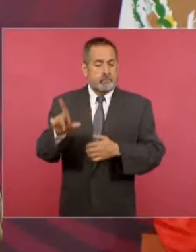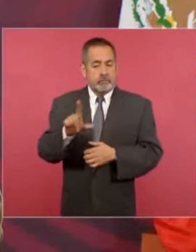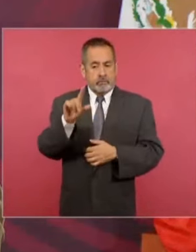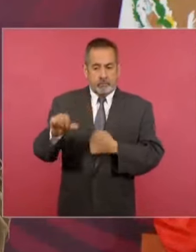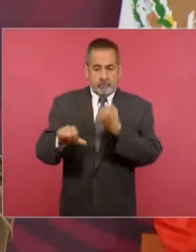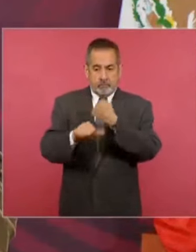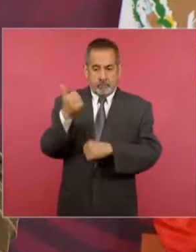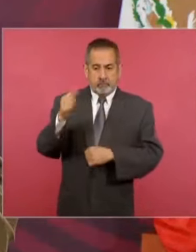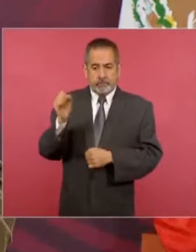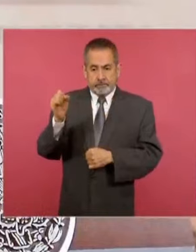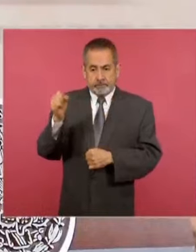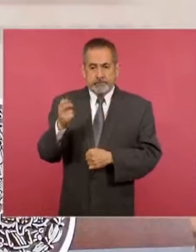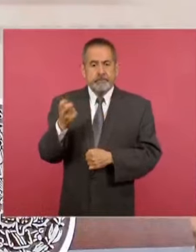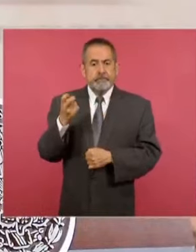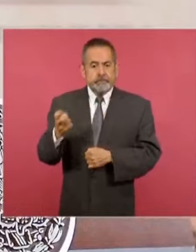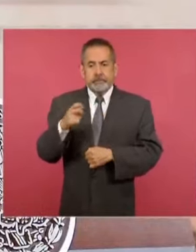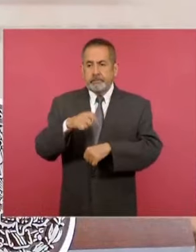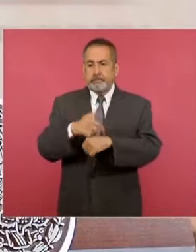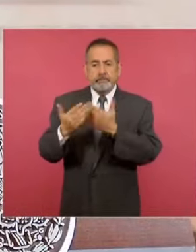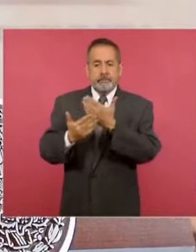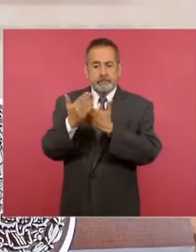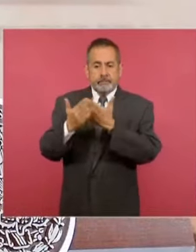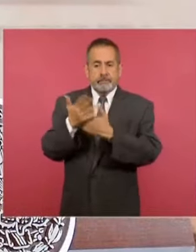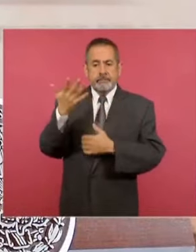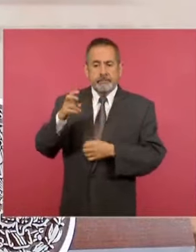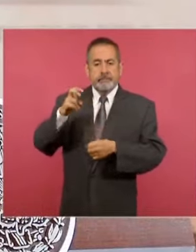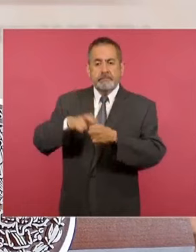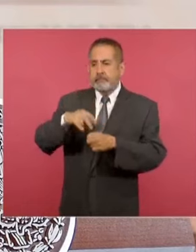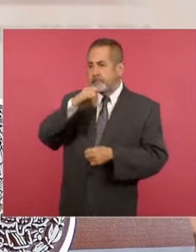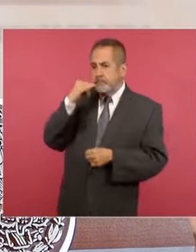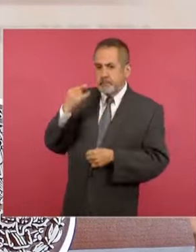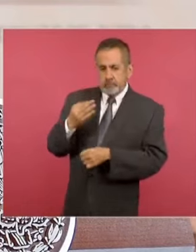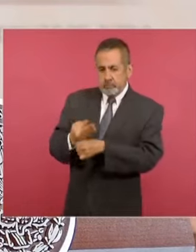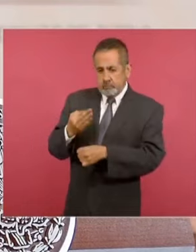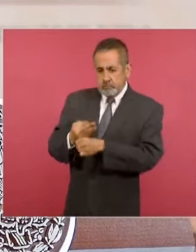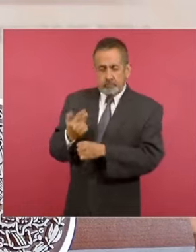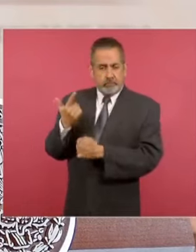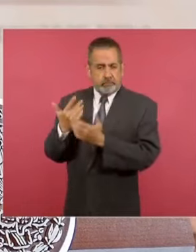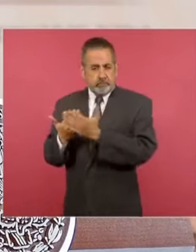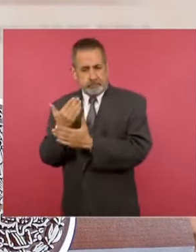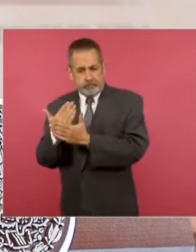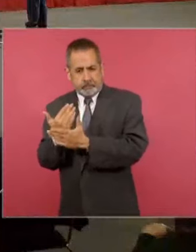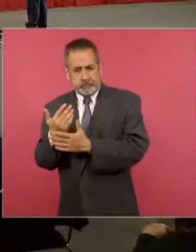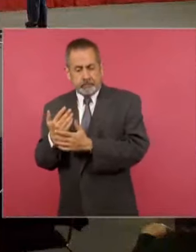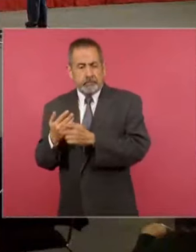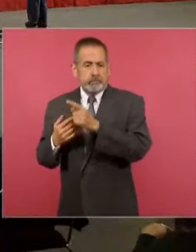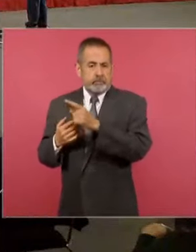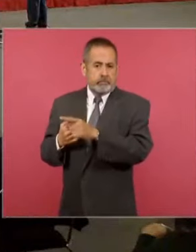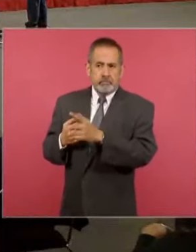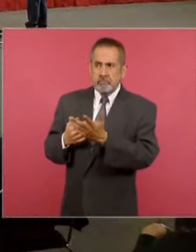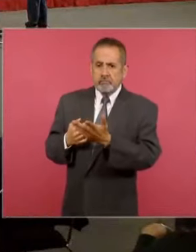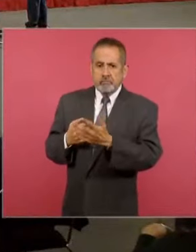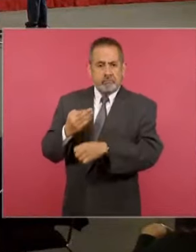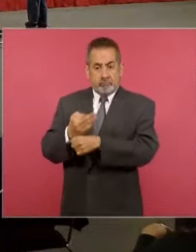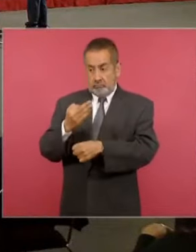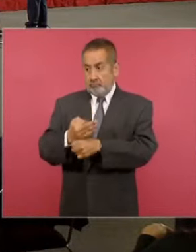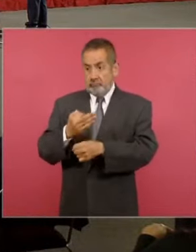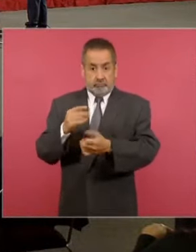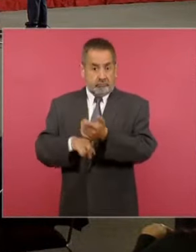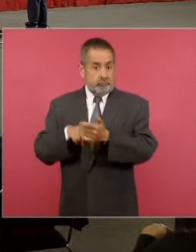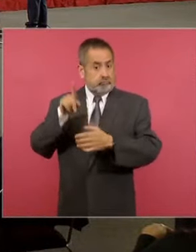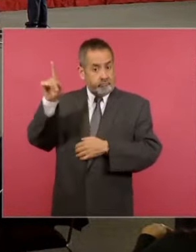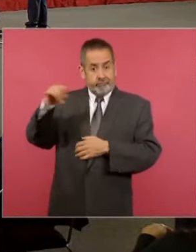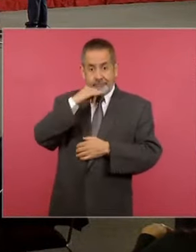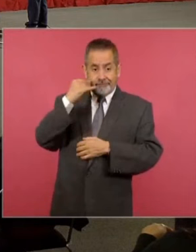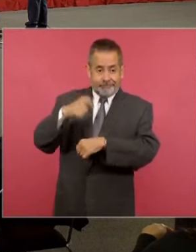septiembre, precisamente a las 10 de la mañana en Chile, que son las 7 de la mañana en México. Es decir, en estos momentos